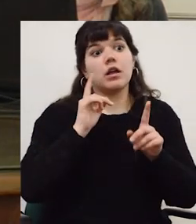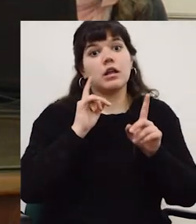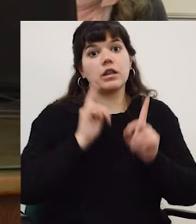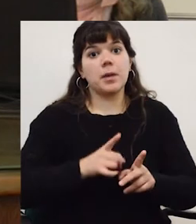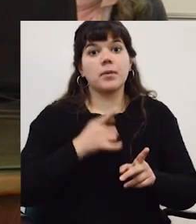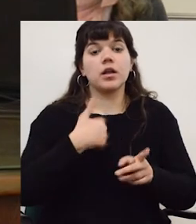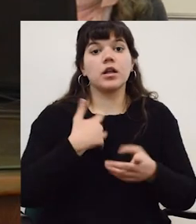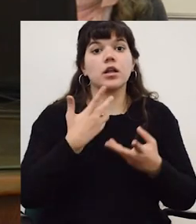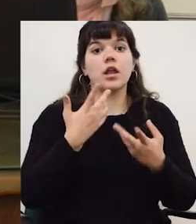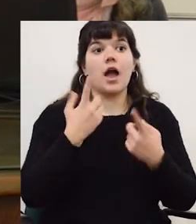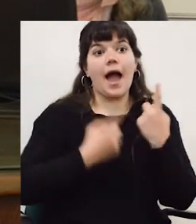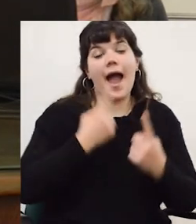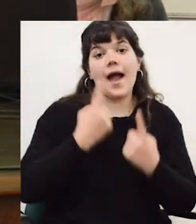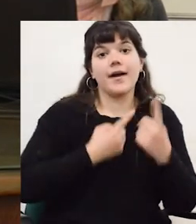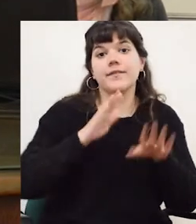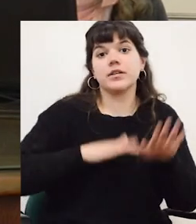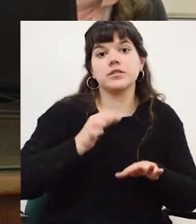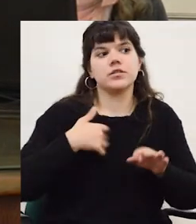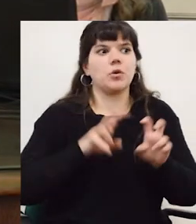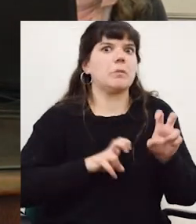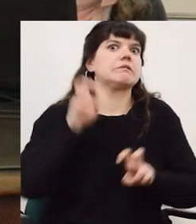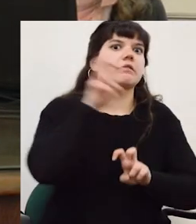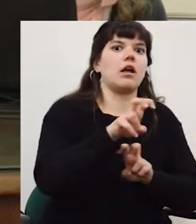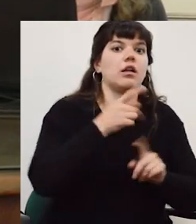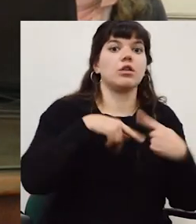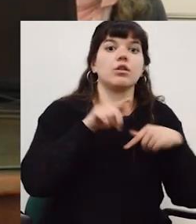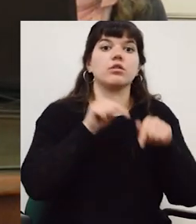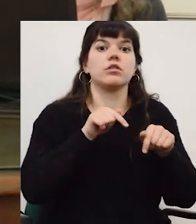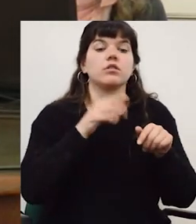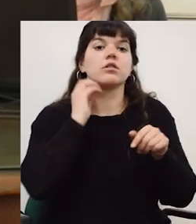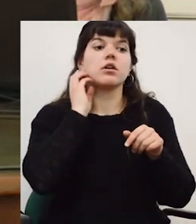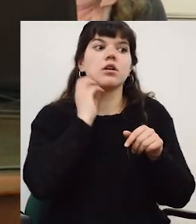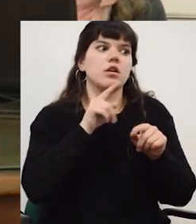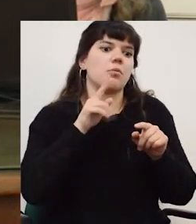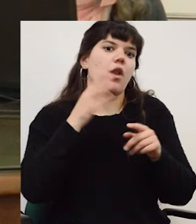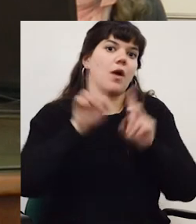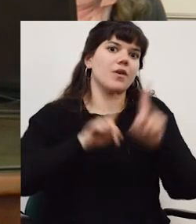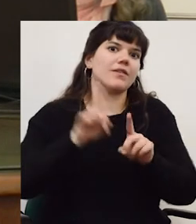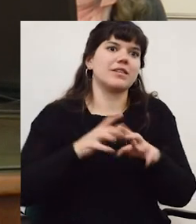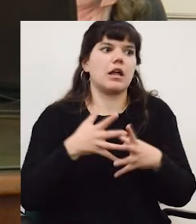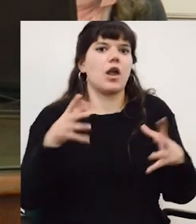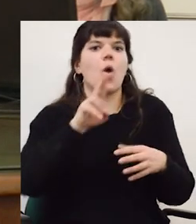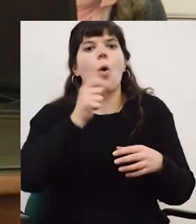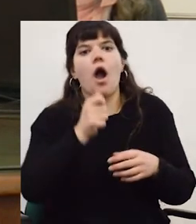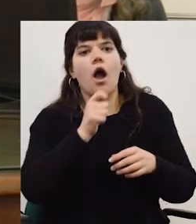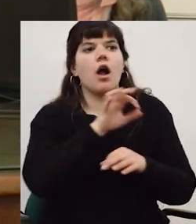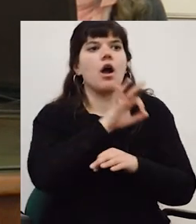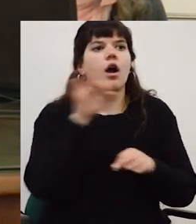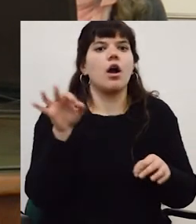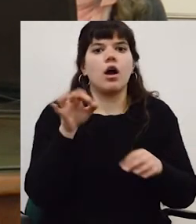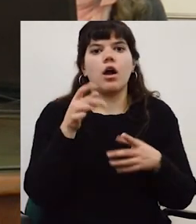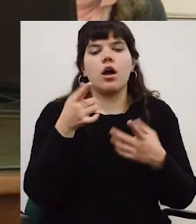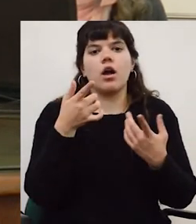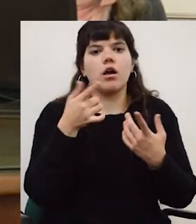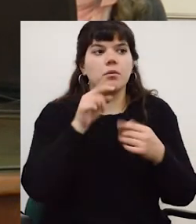veces historias institucionales y que hemos algunas veces pasado por encima ese problema también lo tienen las universidades